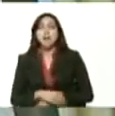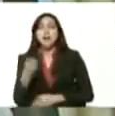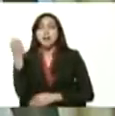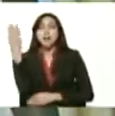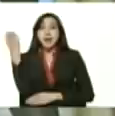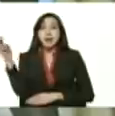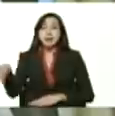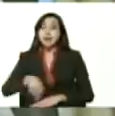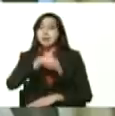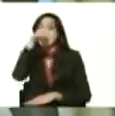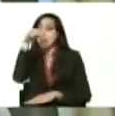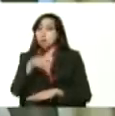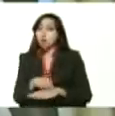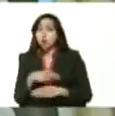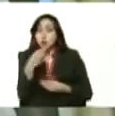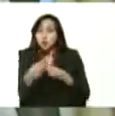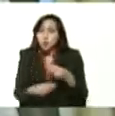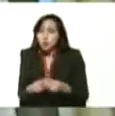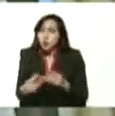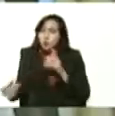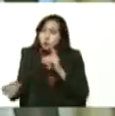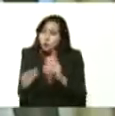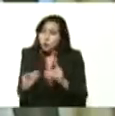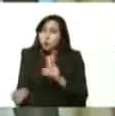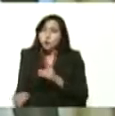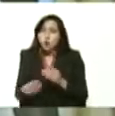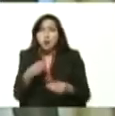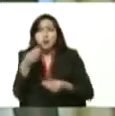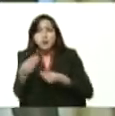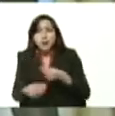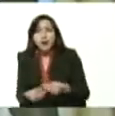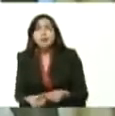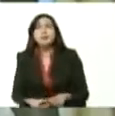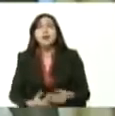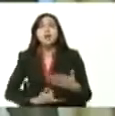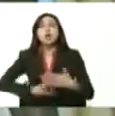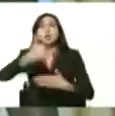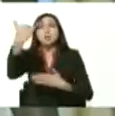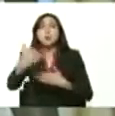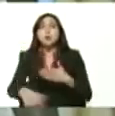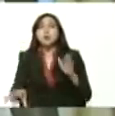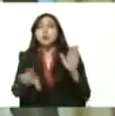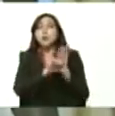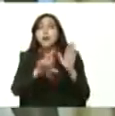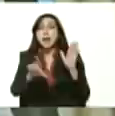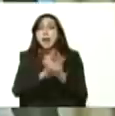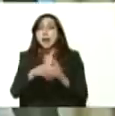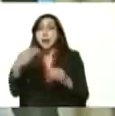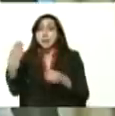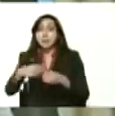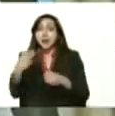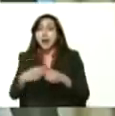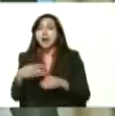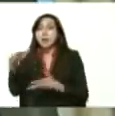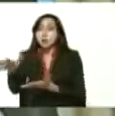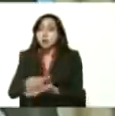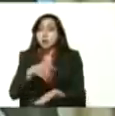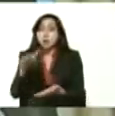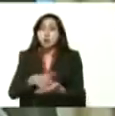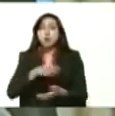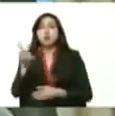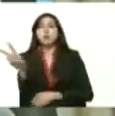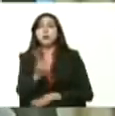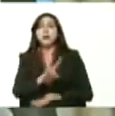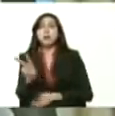Nacional el debate caliente que está allí en el proyecto de ley de nuestra criptobanca agrícola de Venezuela que